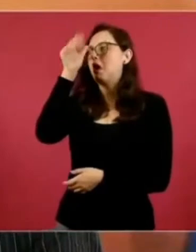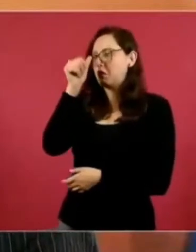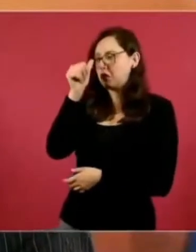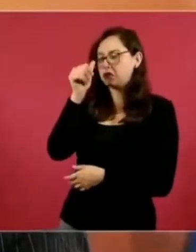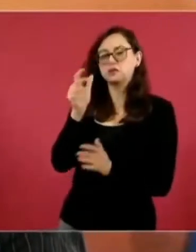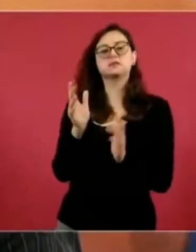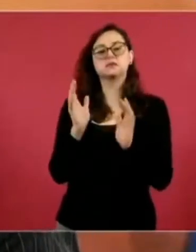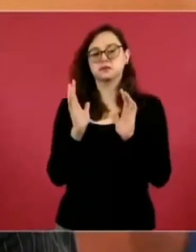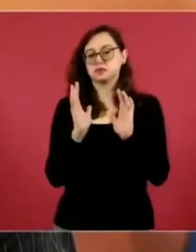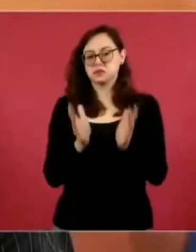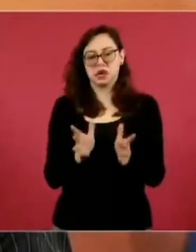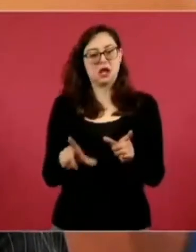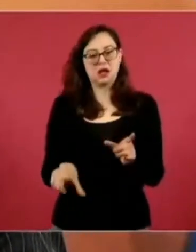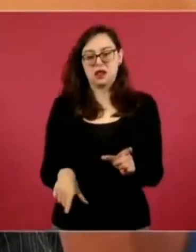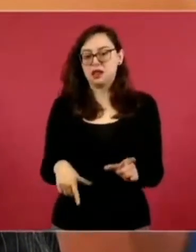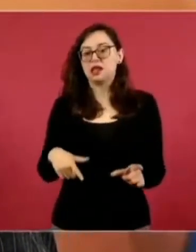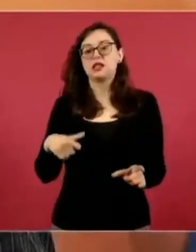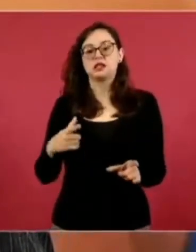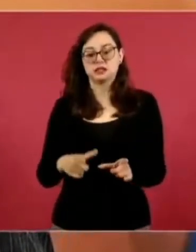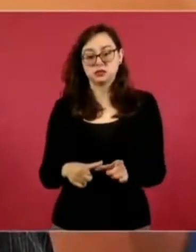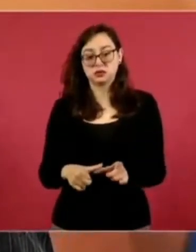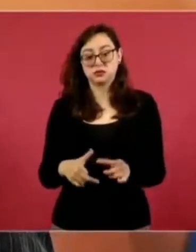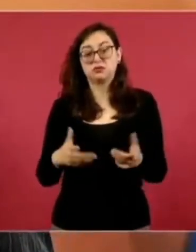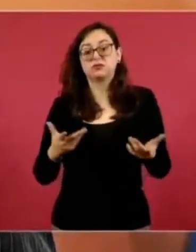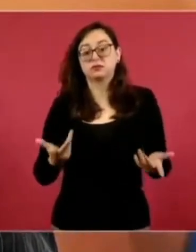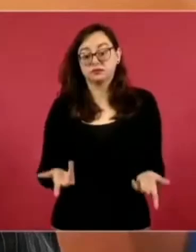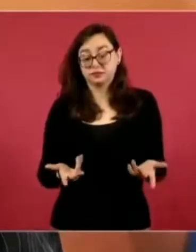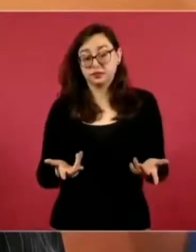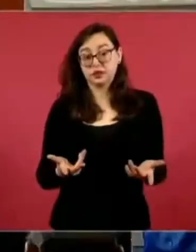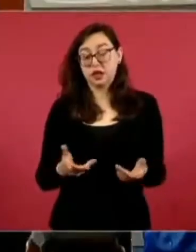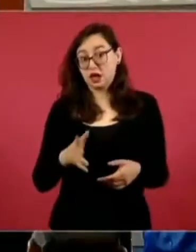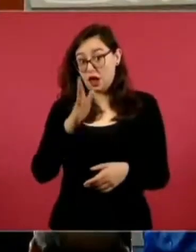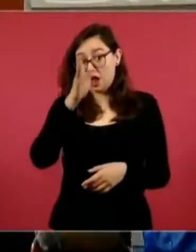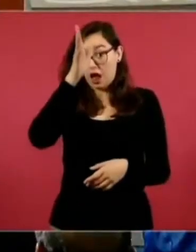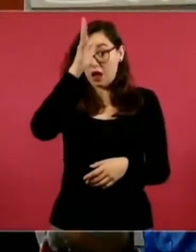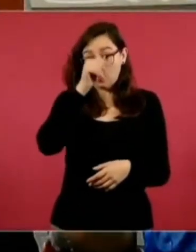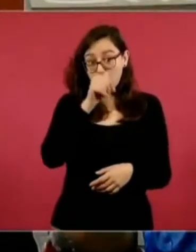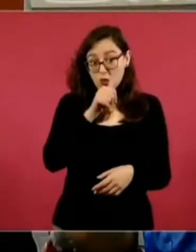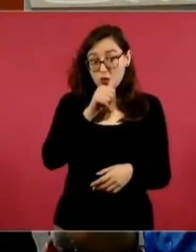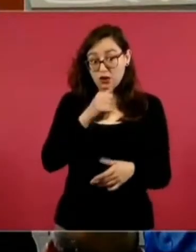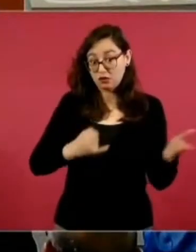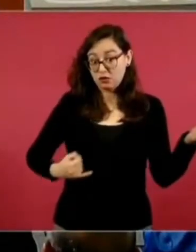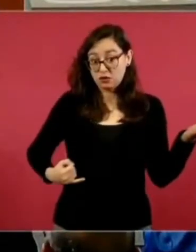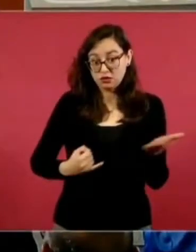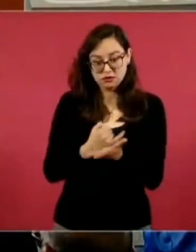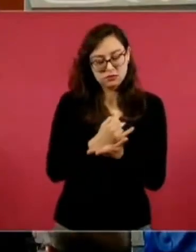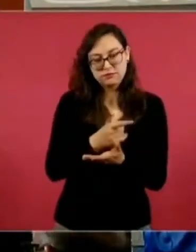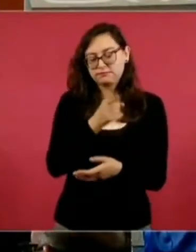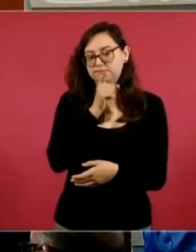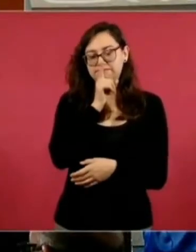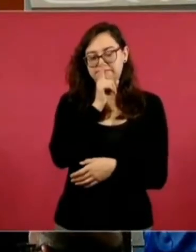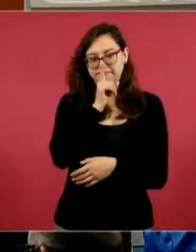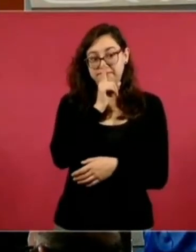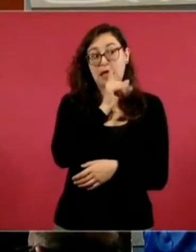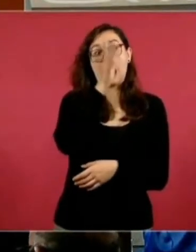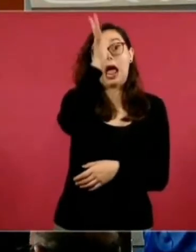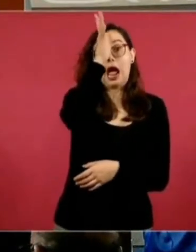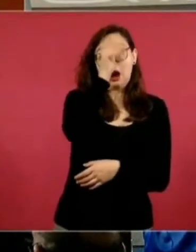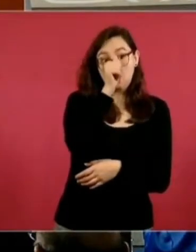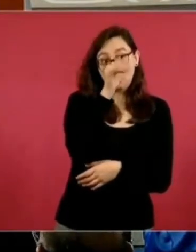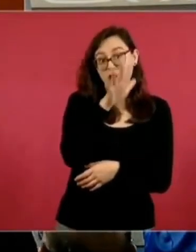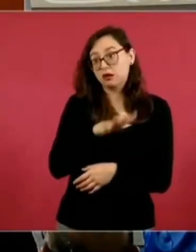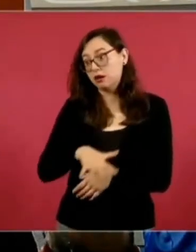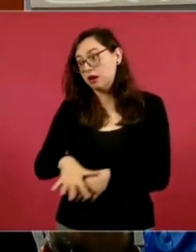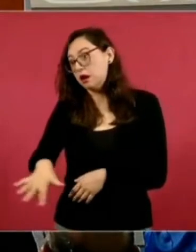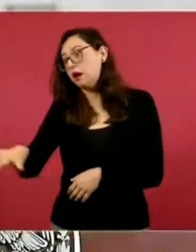justamente estos acuerdos ahora tienen que ser también sometidos a la votación de las y los trabajadores y esto pasó